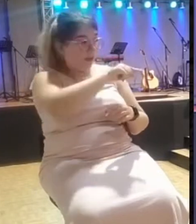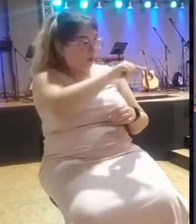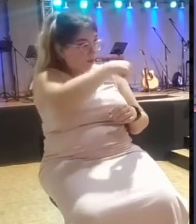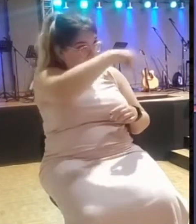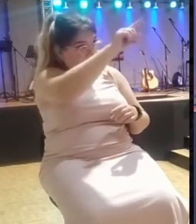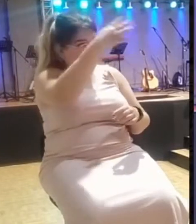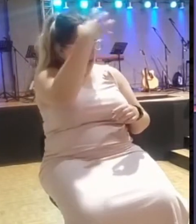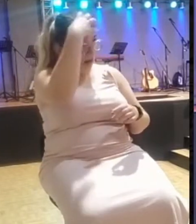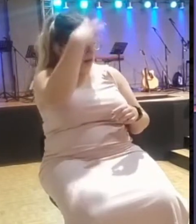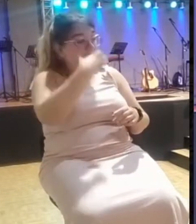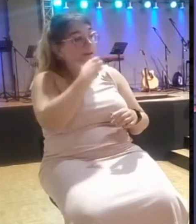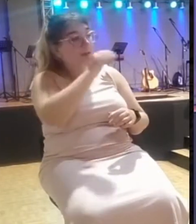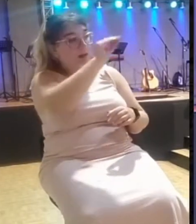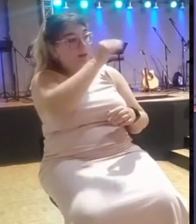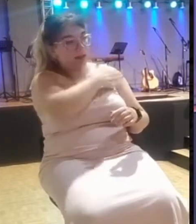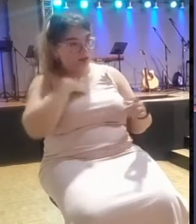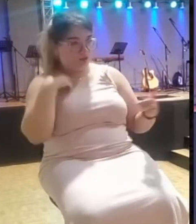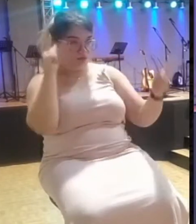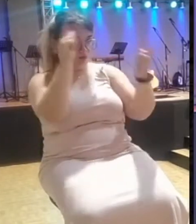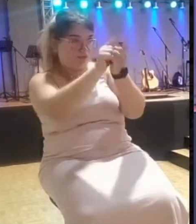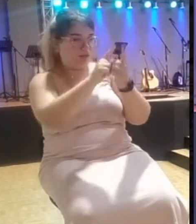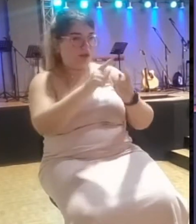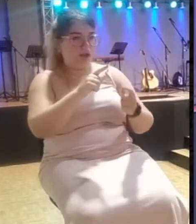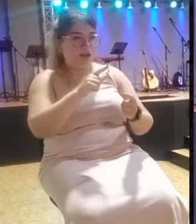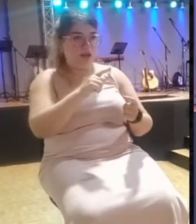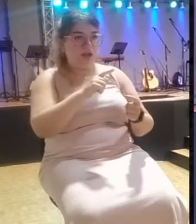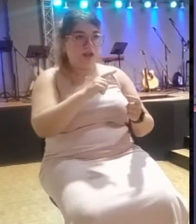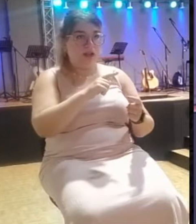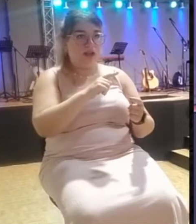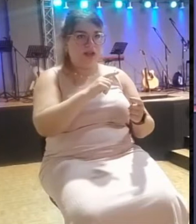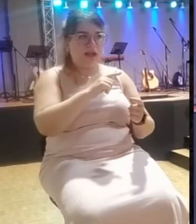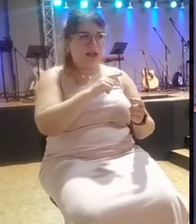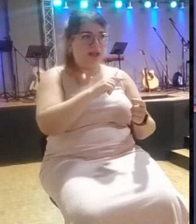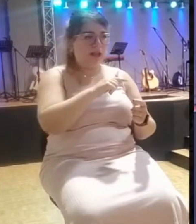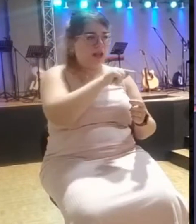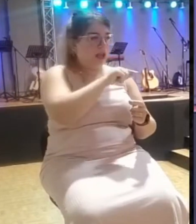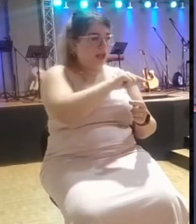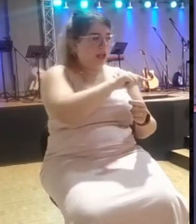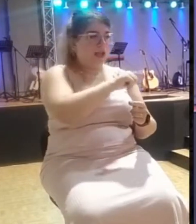claro, a Díaz, del susto se muere. Y le dice, pero bueno,